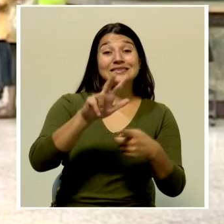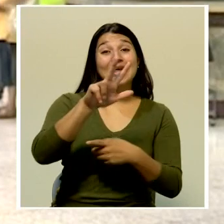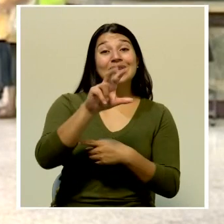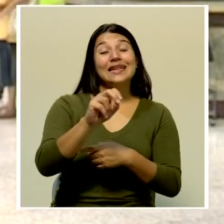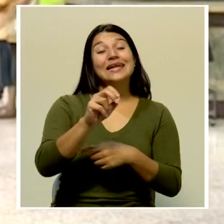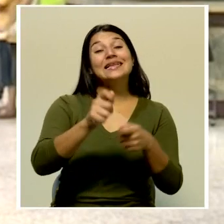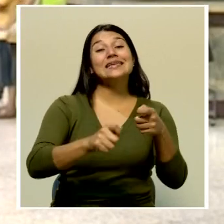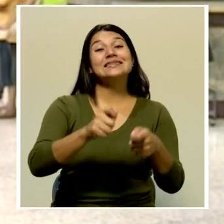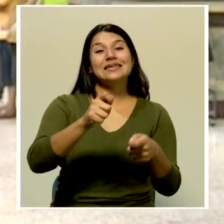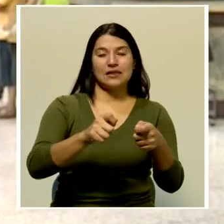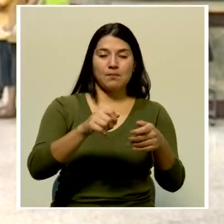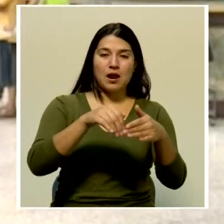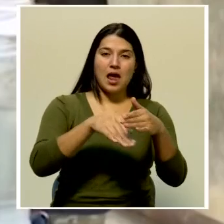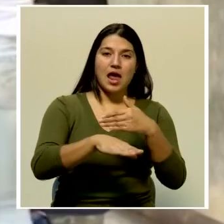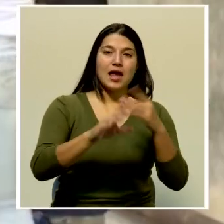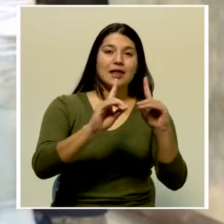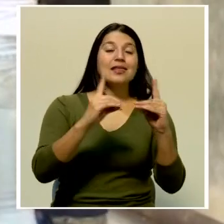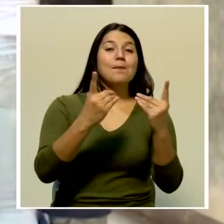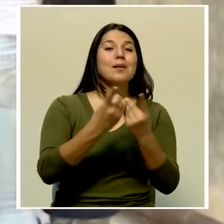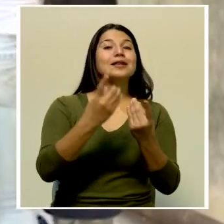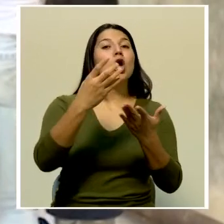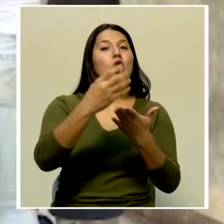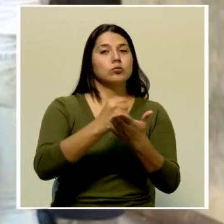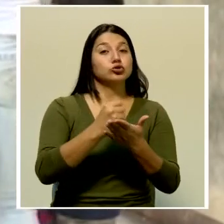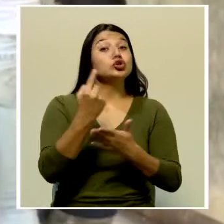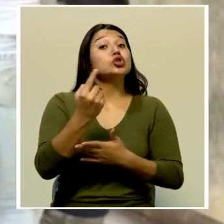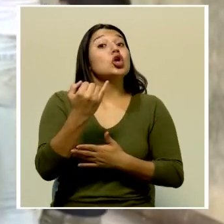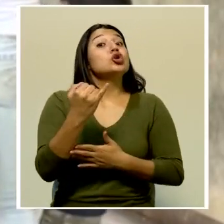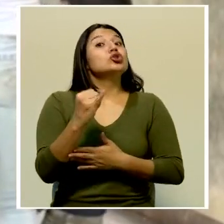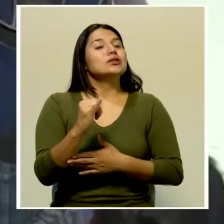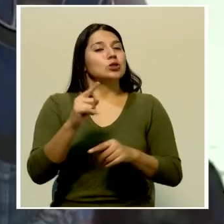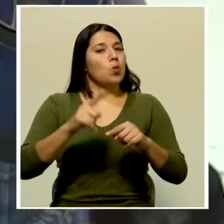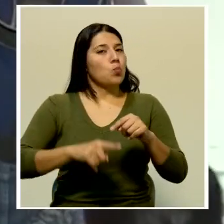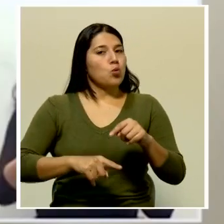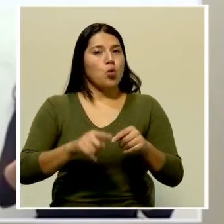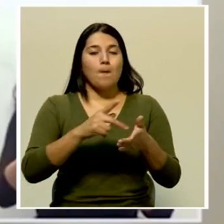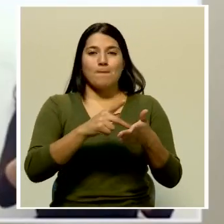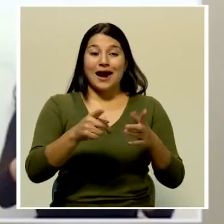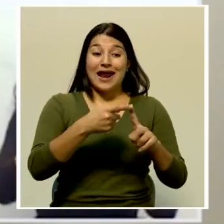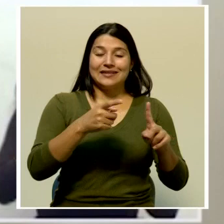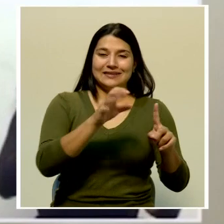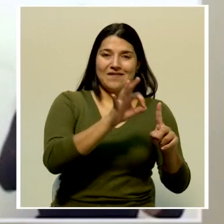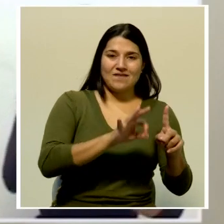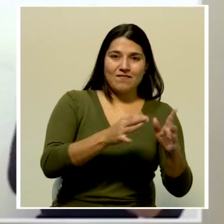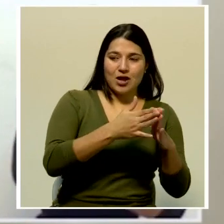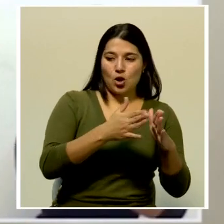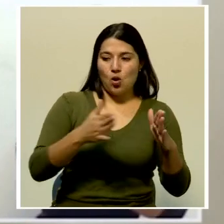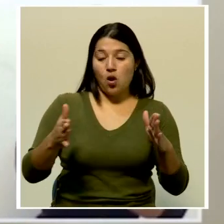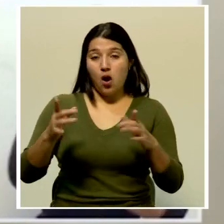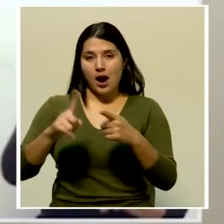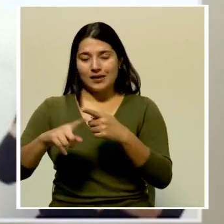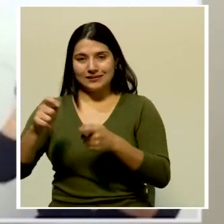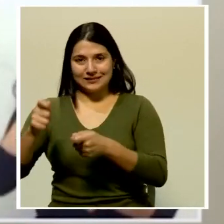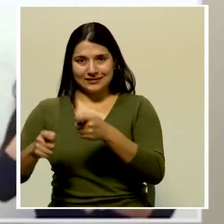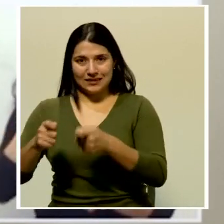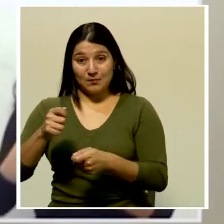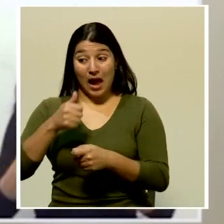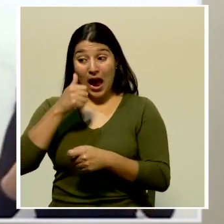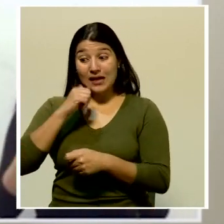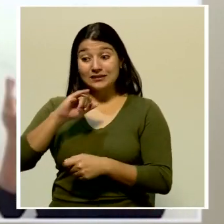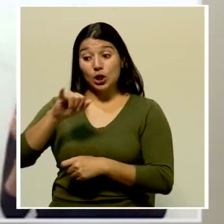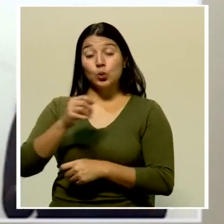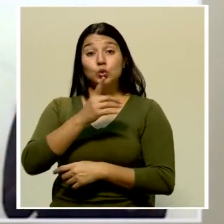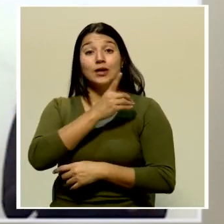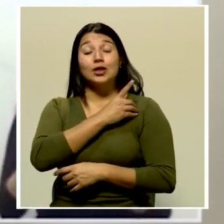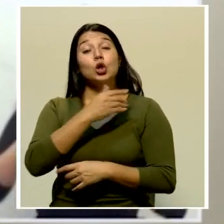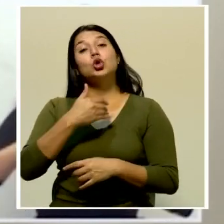únicamente por deudas que se originen de febrero a septiembre. La Junta Erectiva ayer se reunió de forma